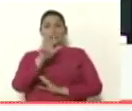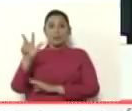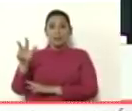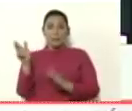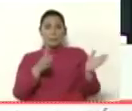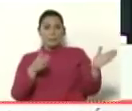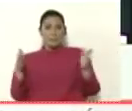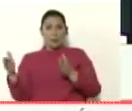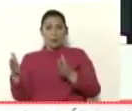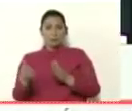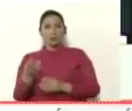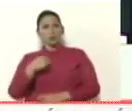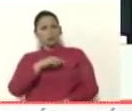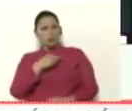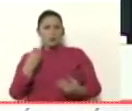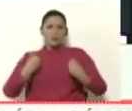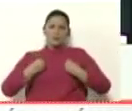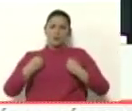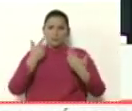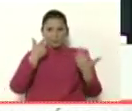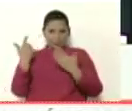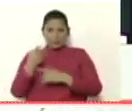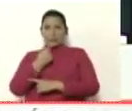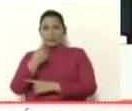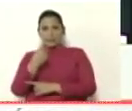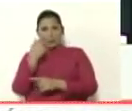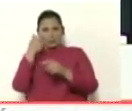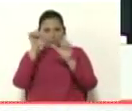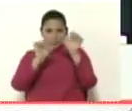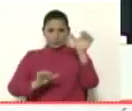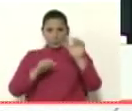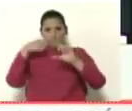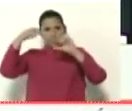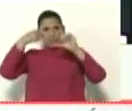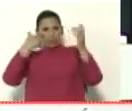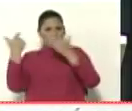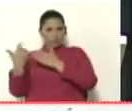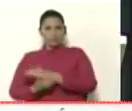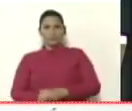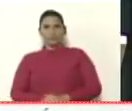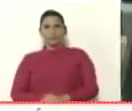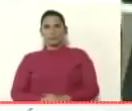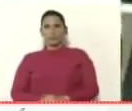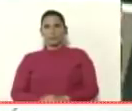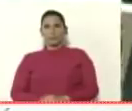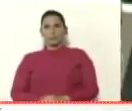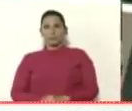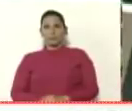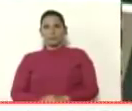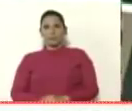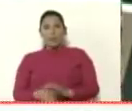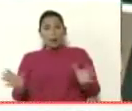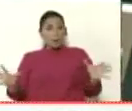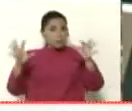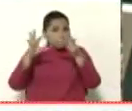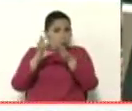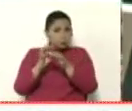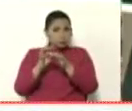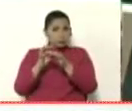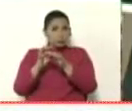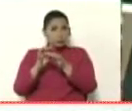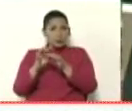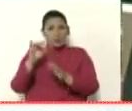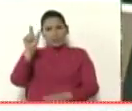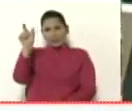dijimos lo siguiente, vamos a ver un video de esa fecha. Aparece la relación del señor